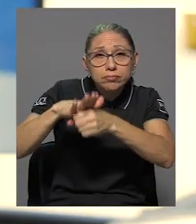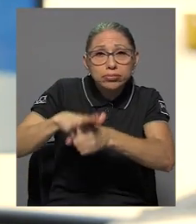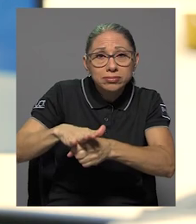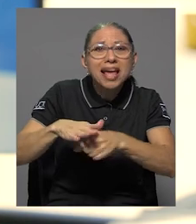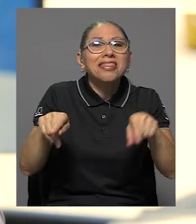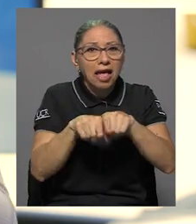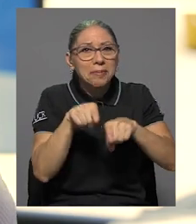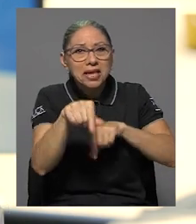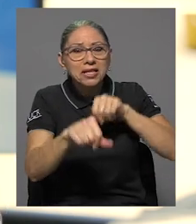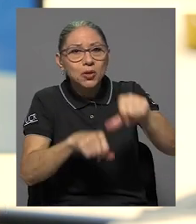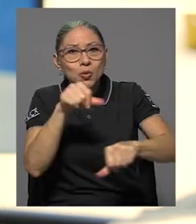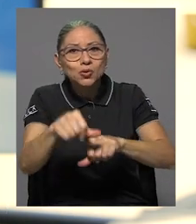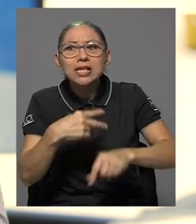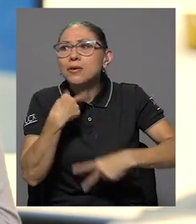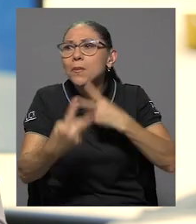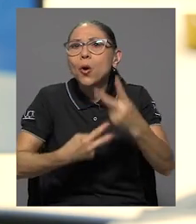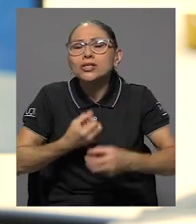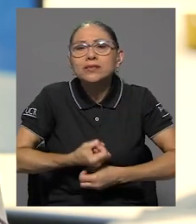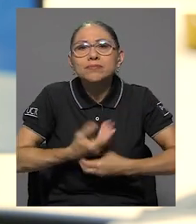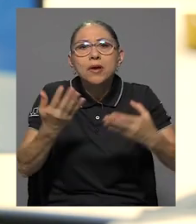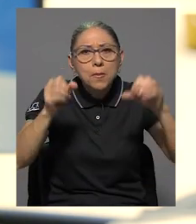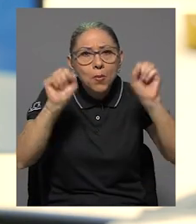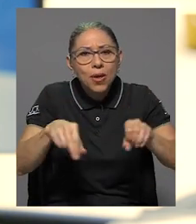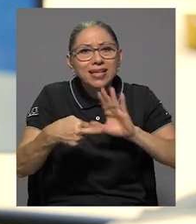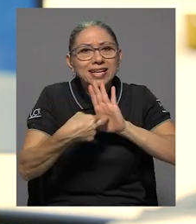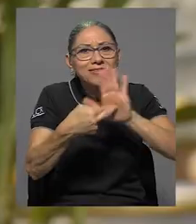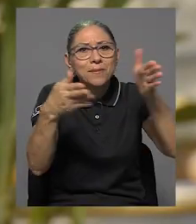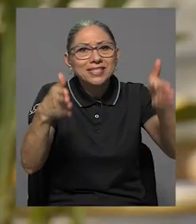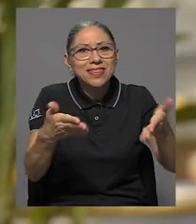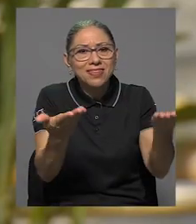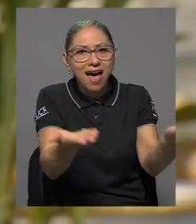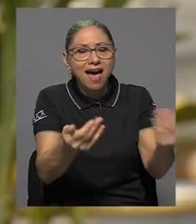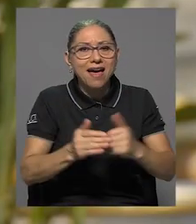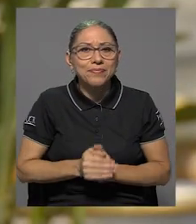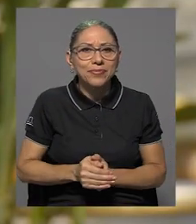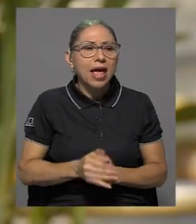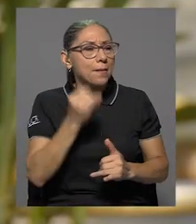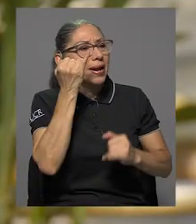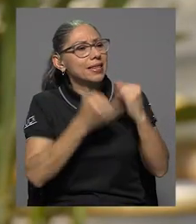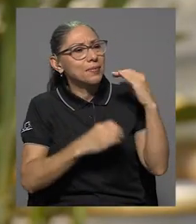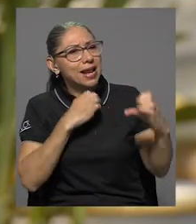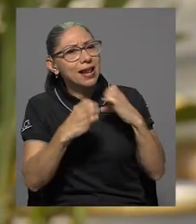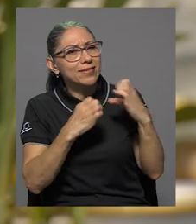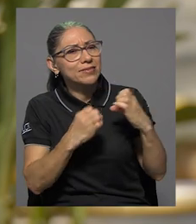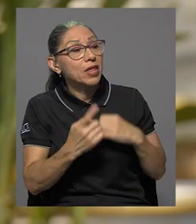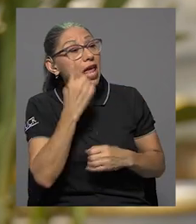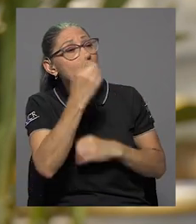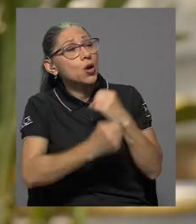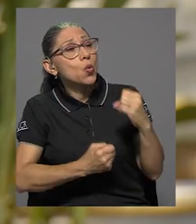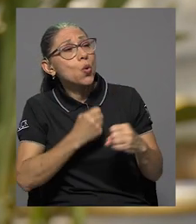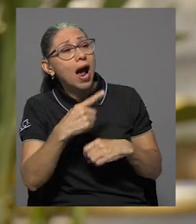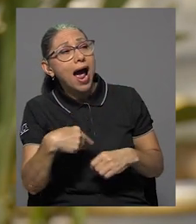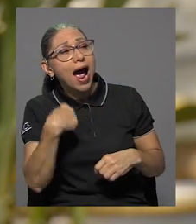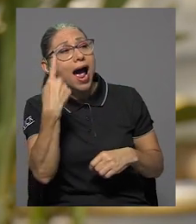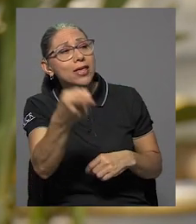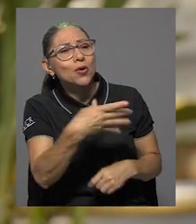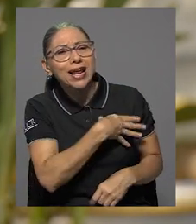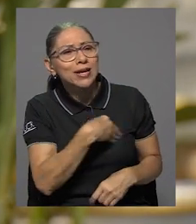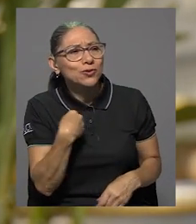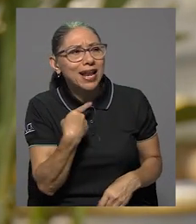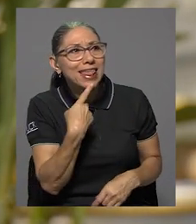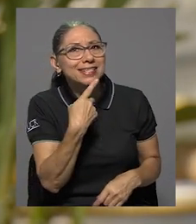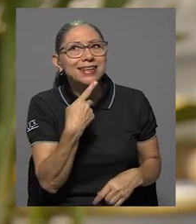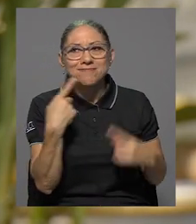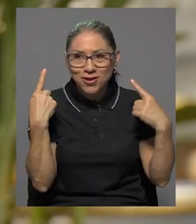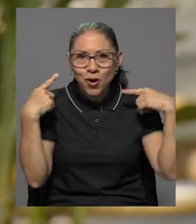lucha, sus voces y que puedan ser representadas dentro de estos espacios. Para terminar la entrevista, Alana, ¿qué te gustaría dentro de un año